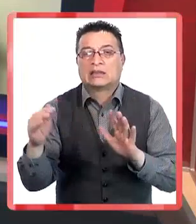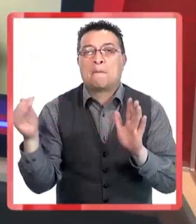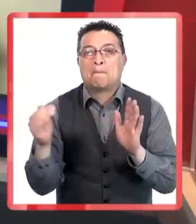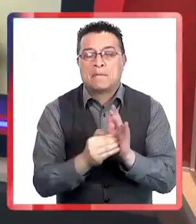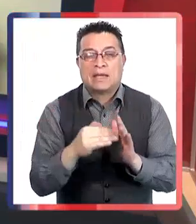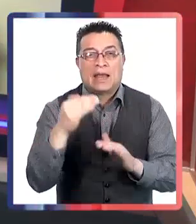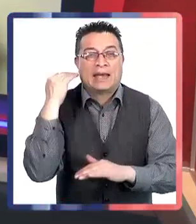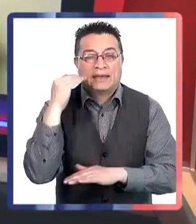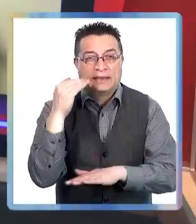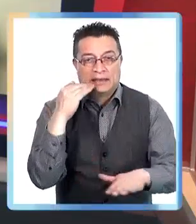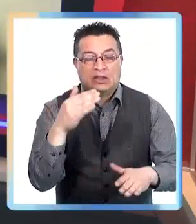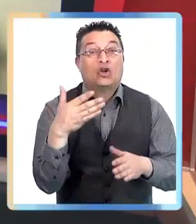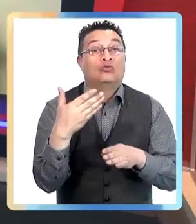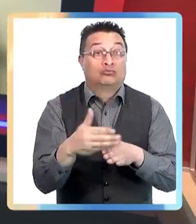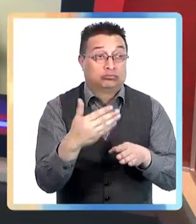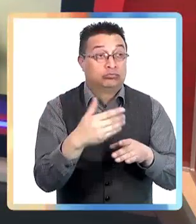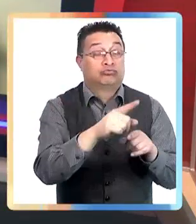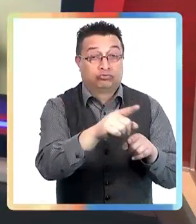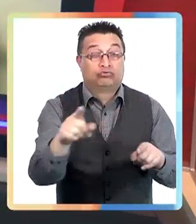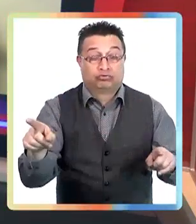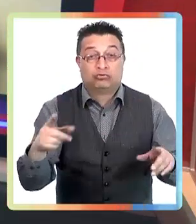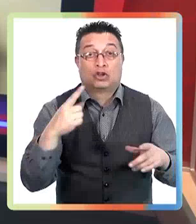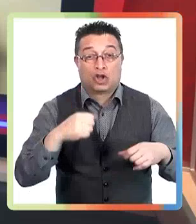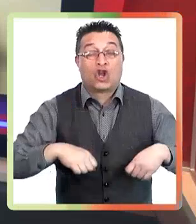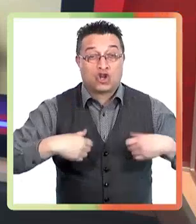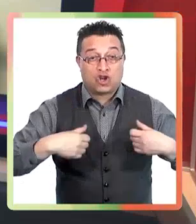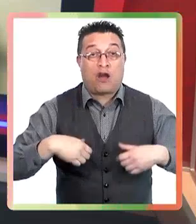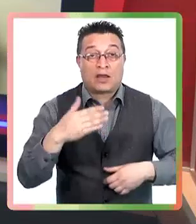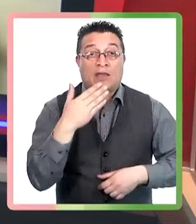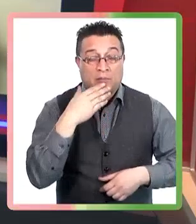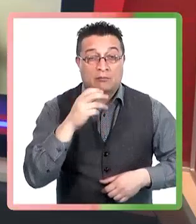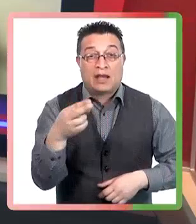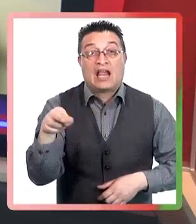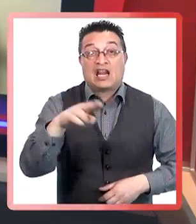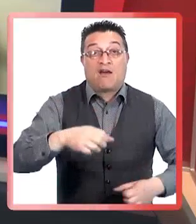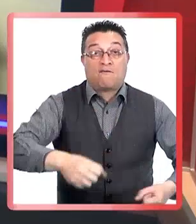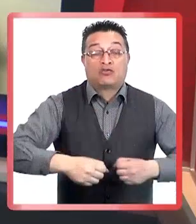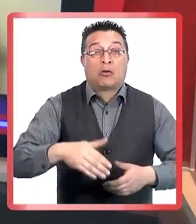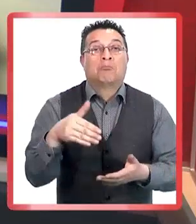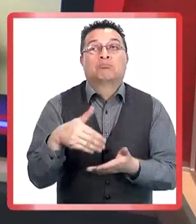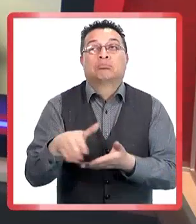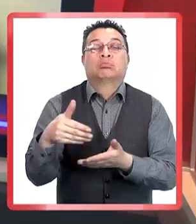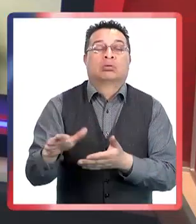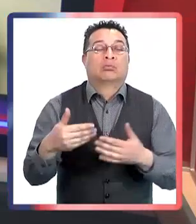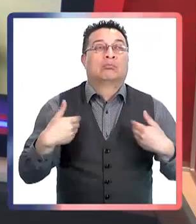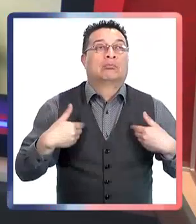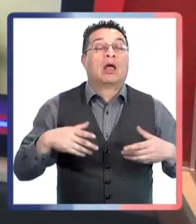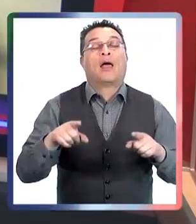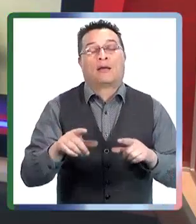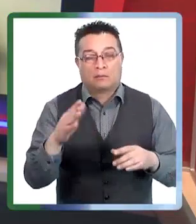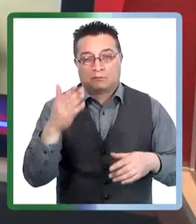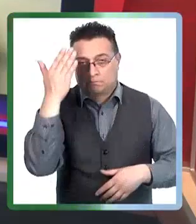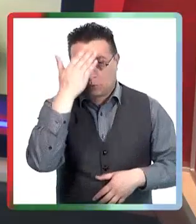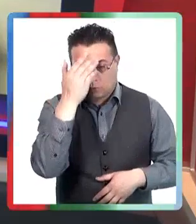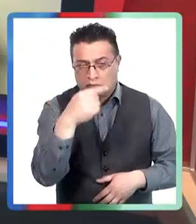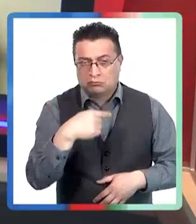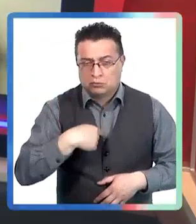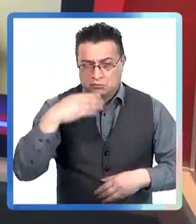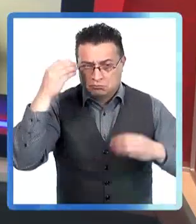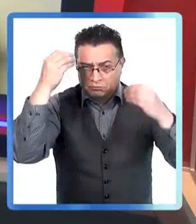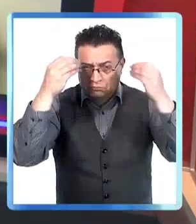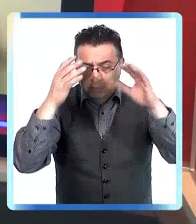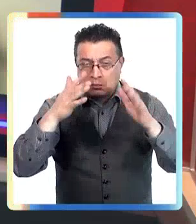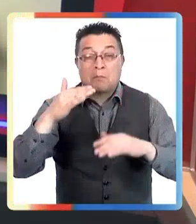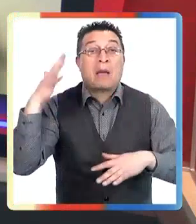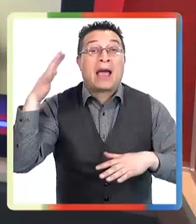pensando, por ejemplo, incluso en los más chiquititos, porque usted bien sabe que a ellos prácticamente es imposible ponerles una mascarilla, ¿verdad? Entonces, se la van a sacar ya sea